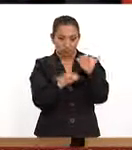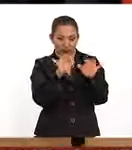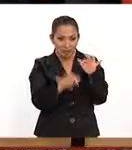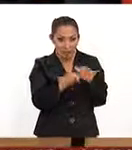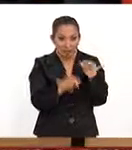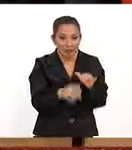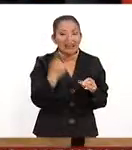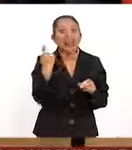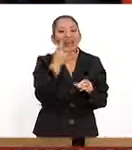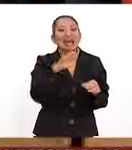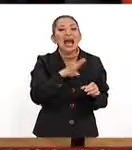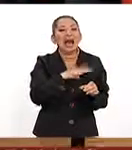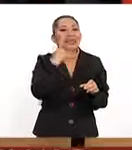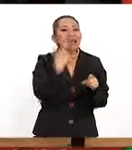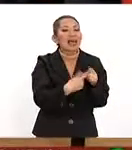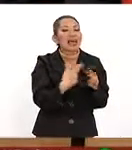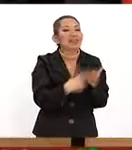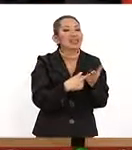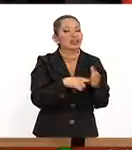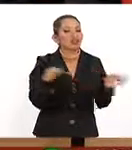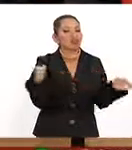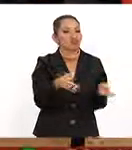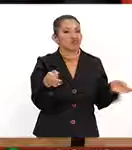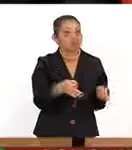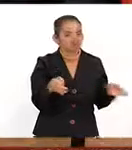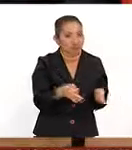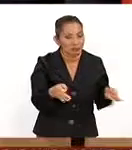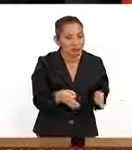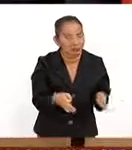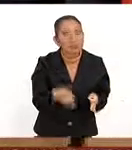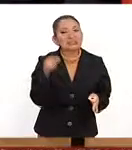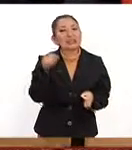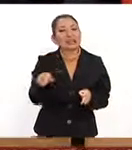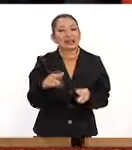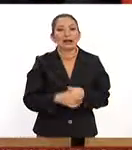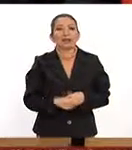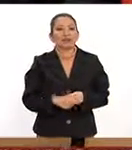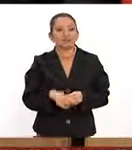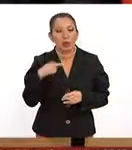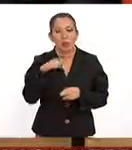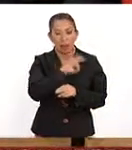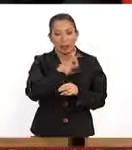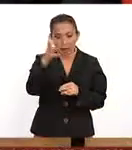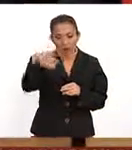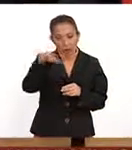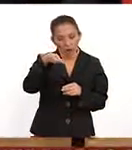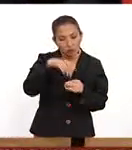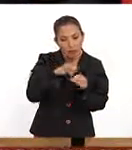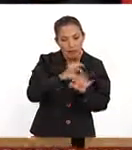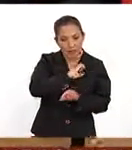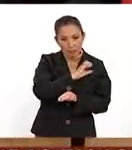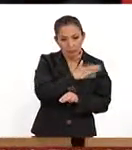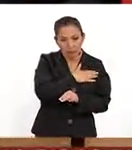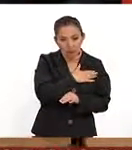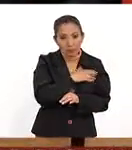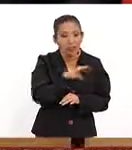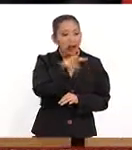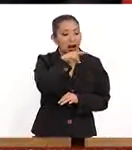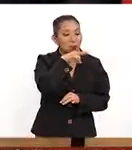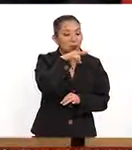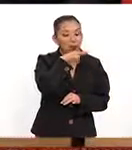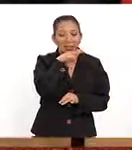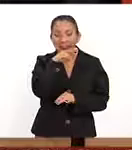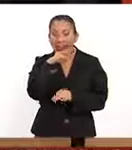llama ¿Qué hay en la nevera? o recipes by ingredients, que es en inglés, lo pueden buscar ahí en español. tienes aguacate con